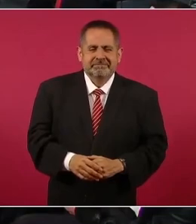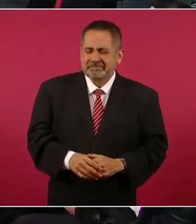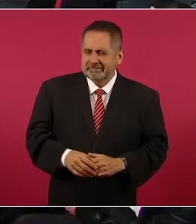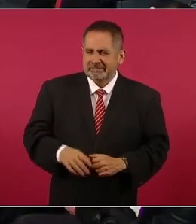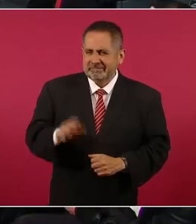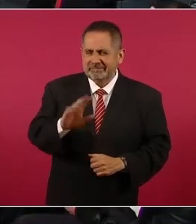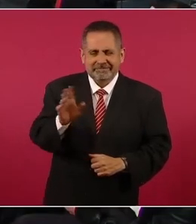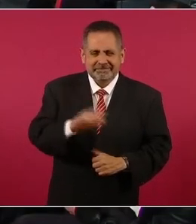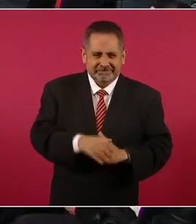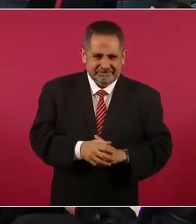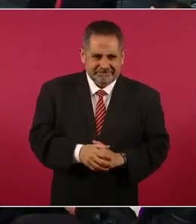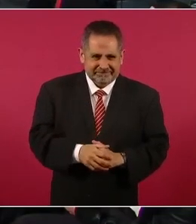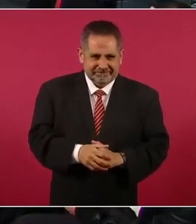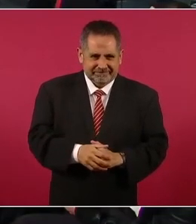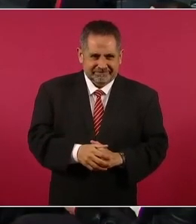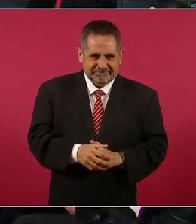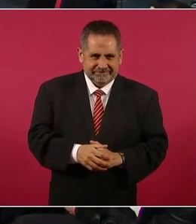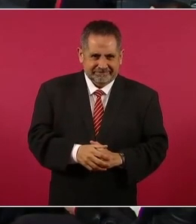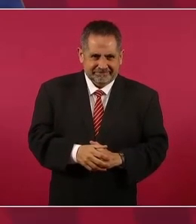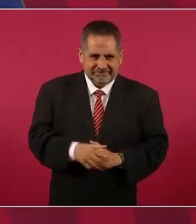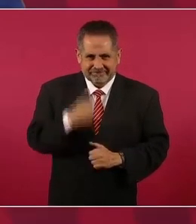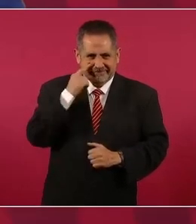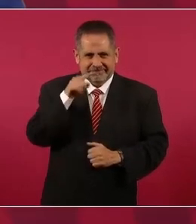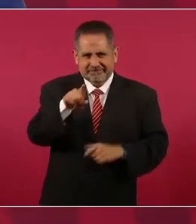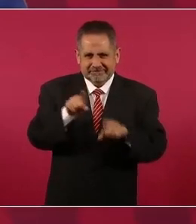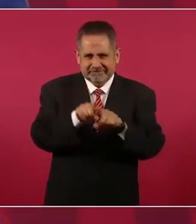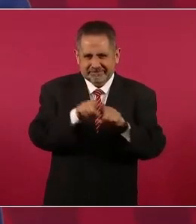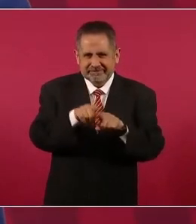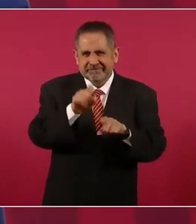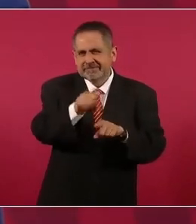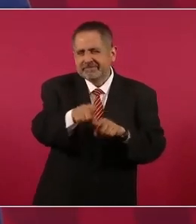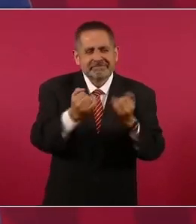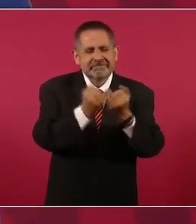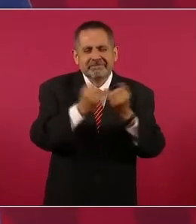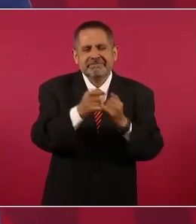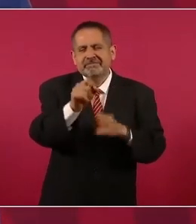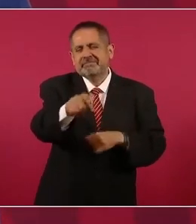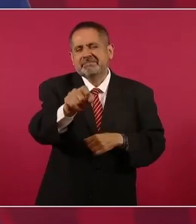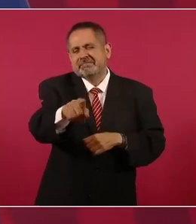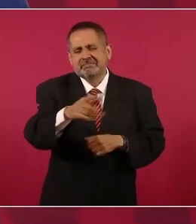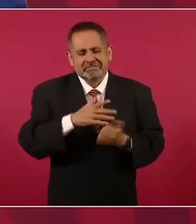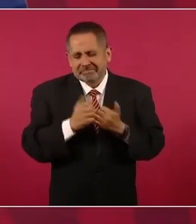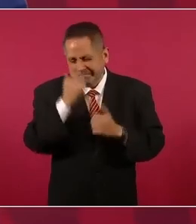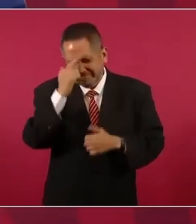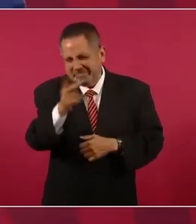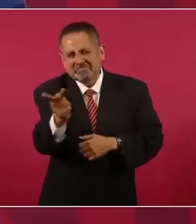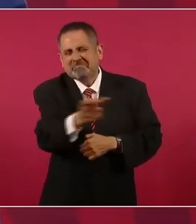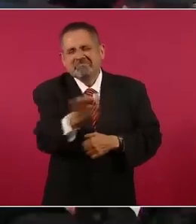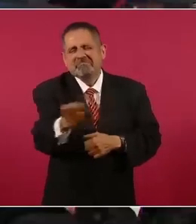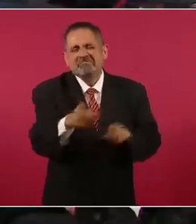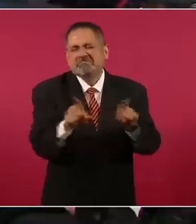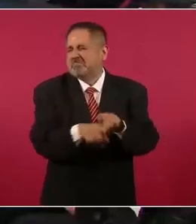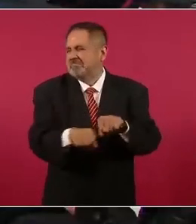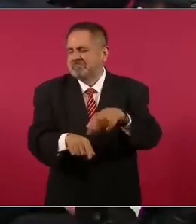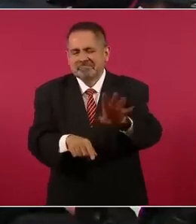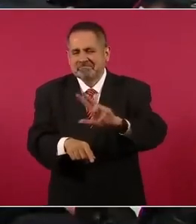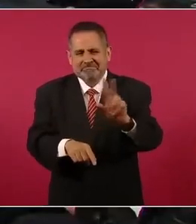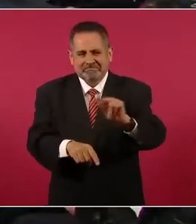No, no, no, no, no, porque tú estás también en lo mismo, pero con todo respeto, nada más.